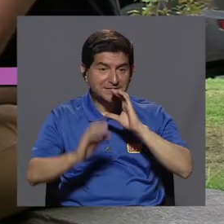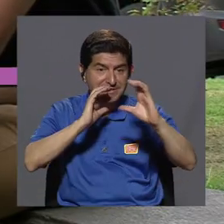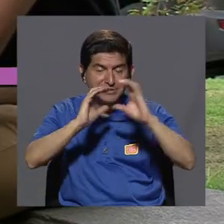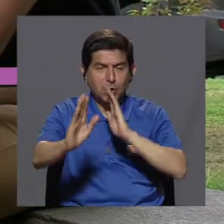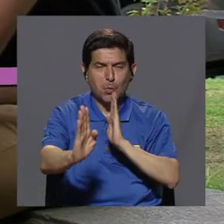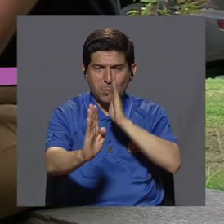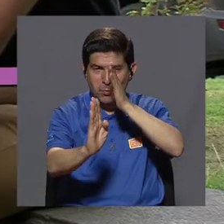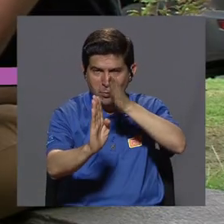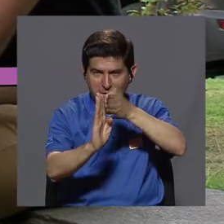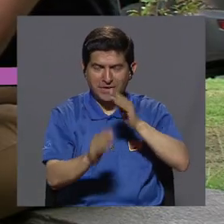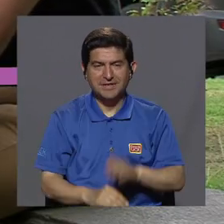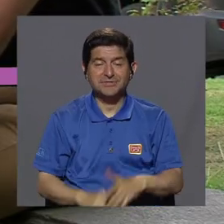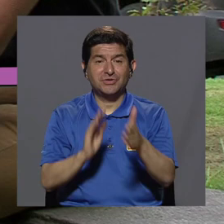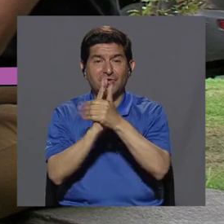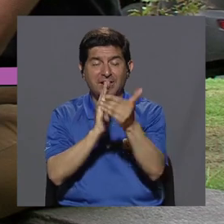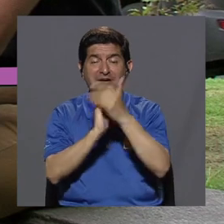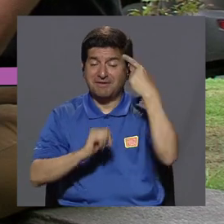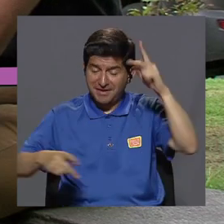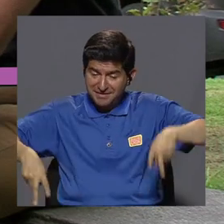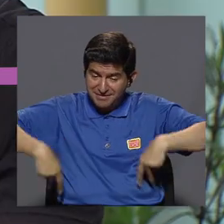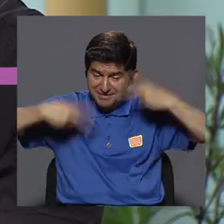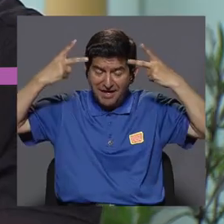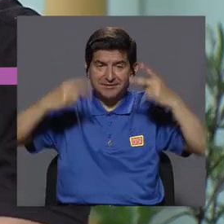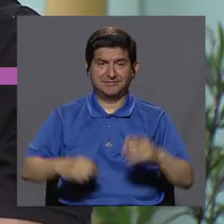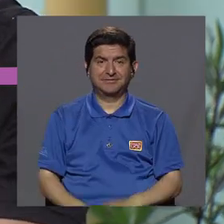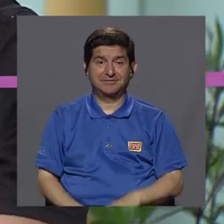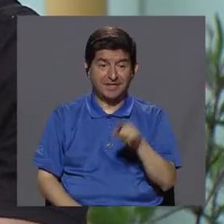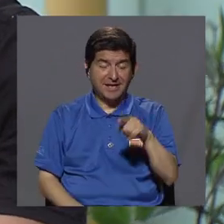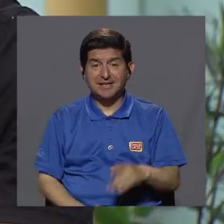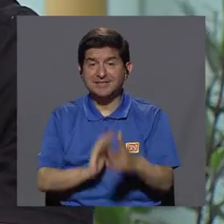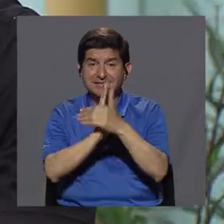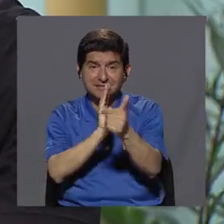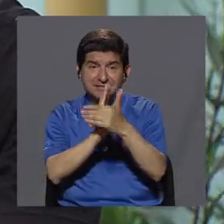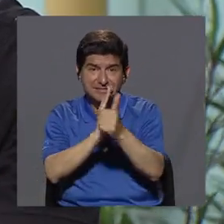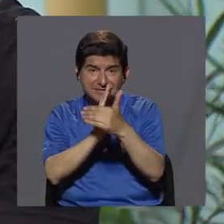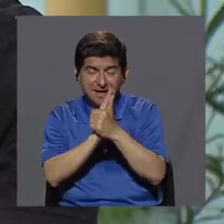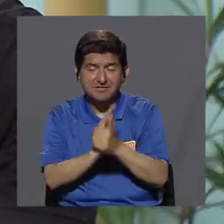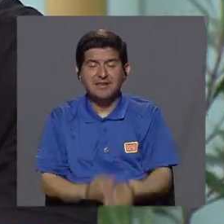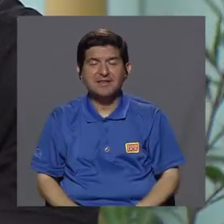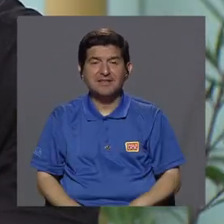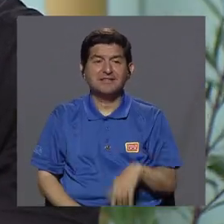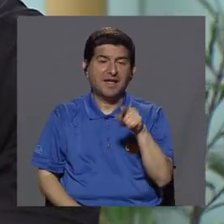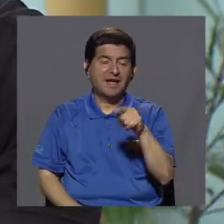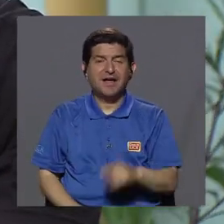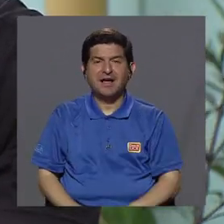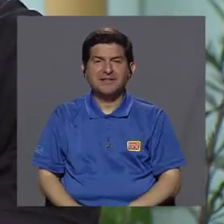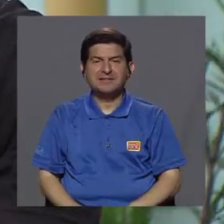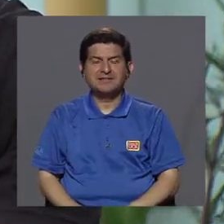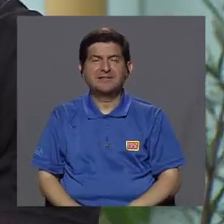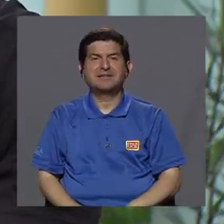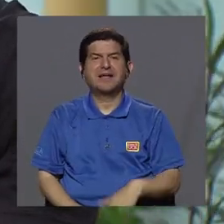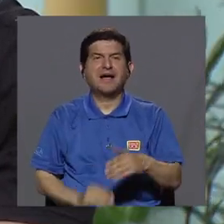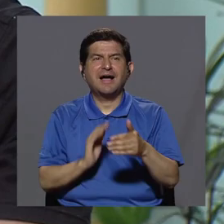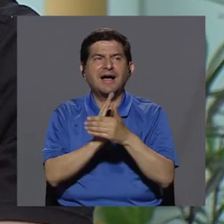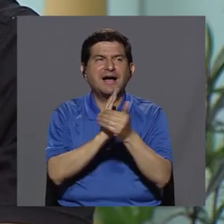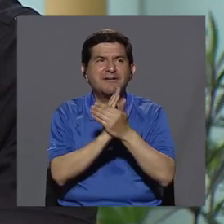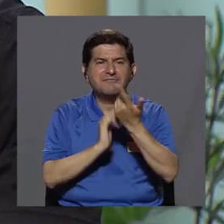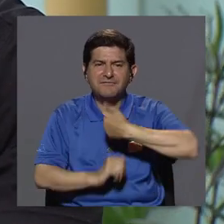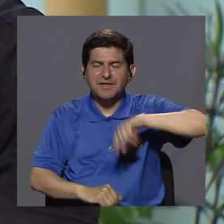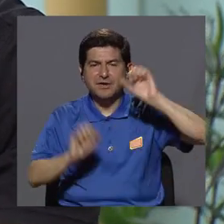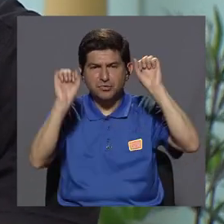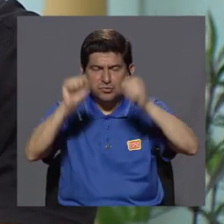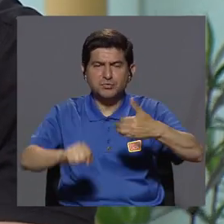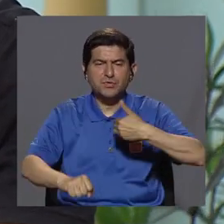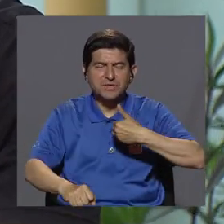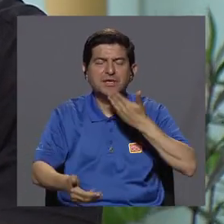comunicación asectiva, que esas son las habilidades para la vida, que más que todo son esas habilidades blandas, esas capacidades que nosotros